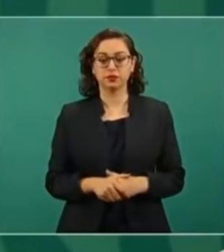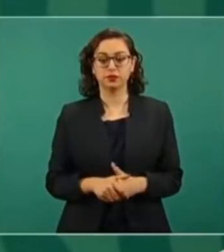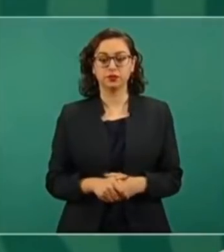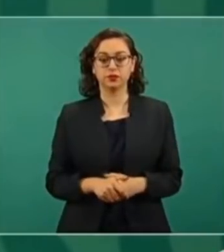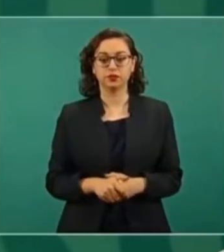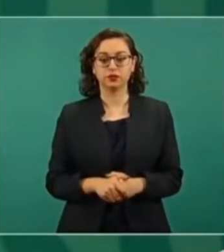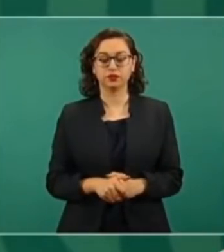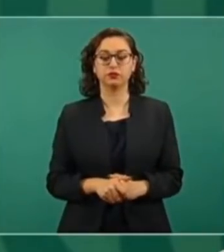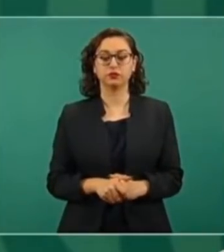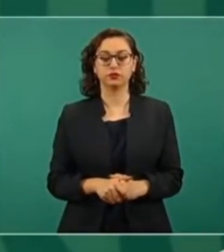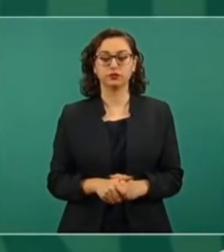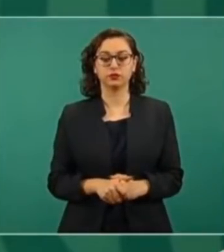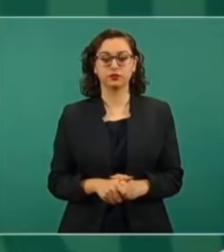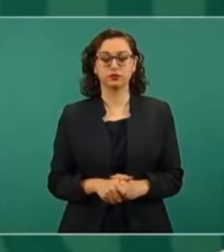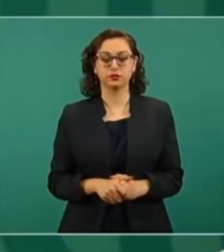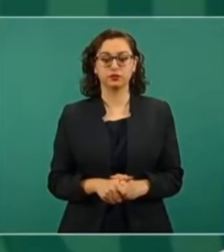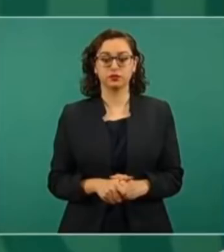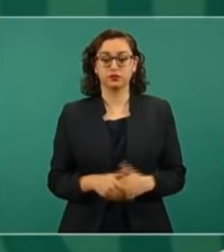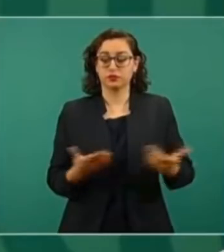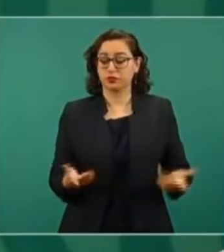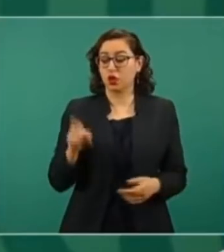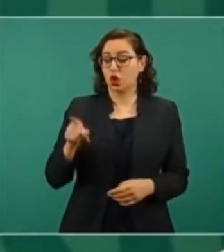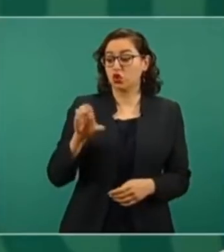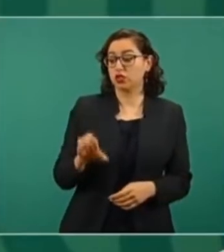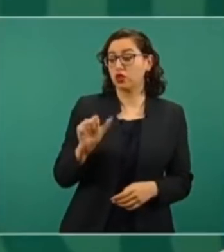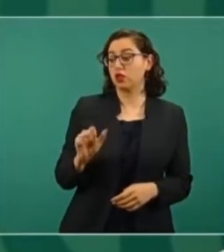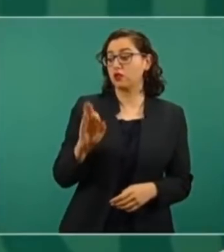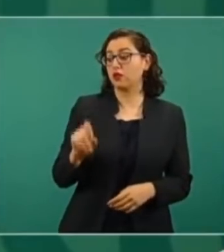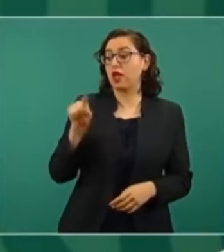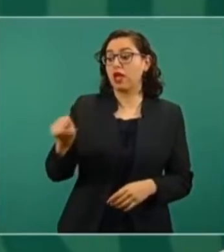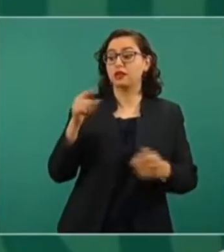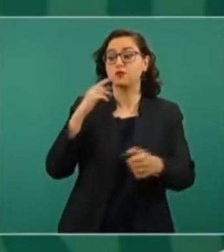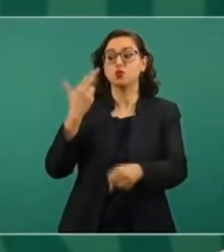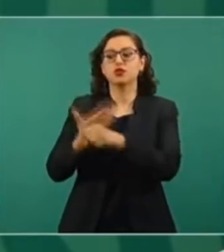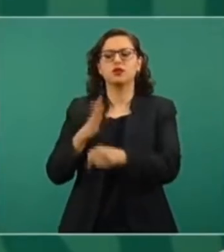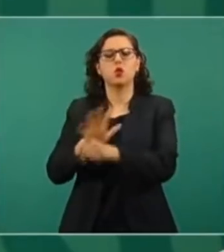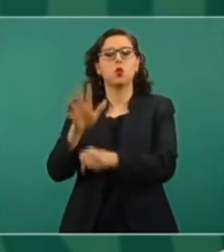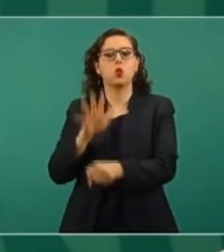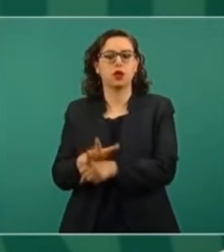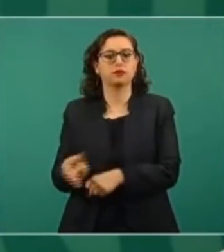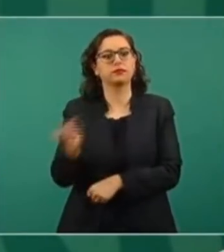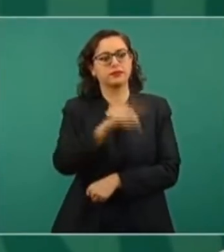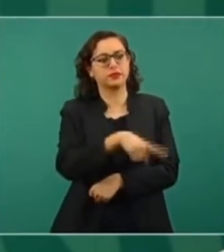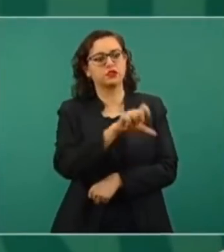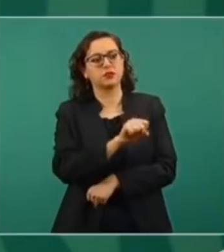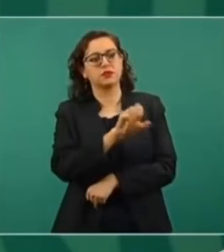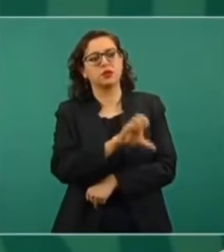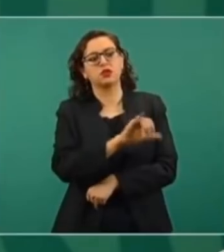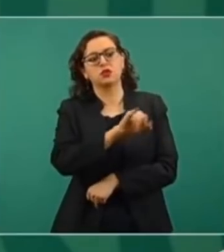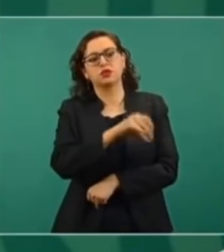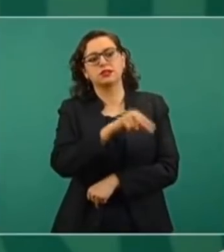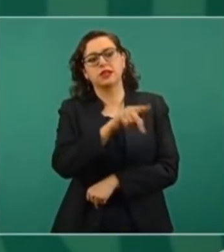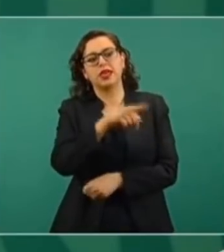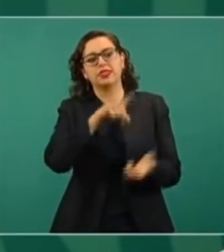Entonces, este organismo pues va a estar pendiente